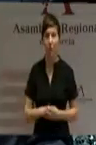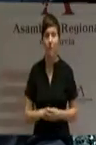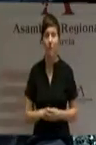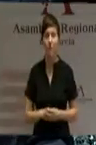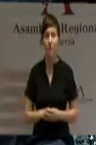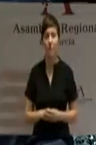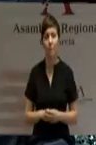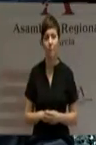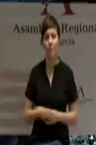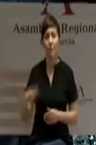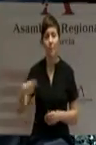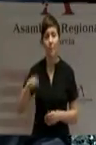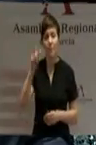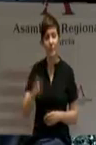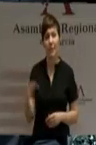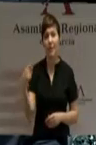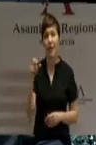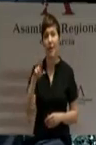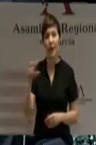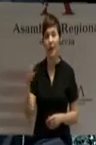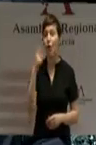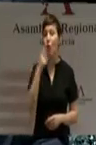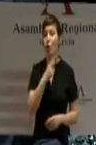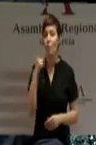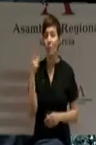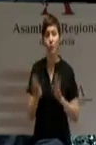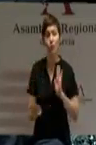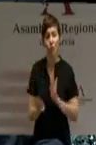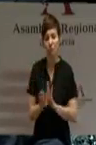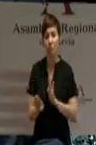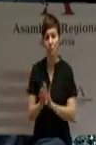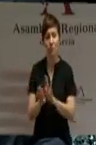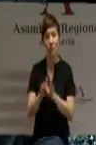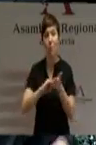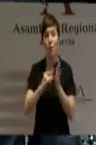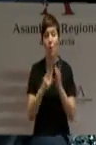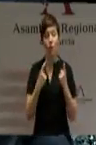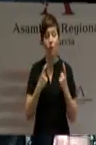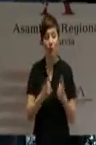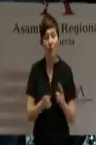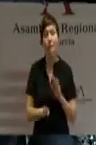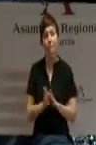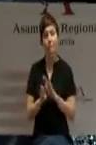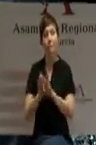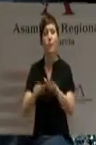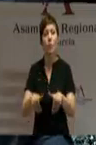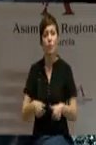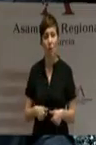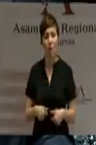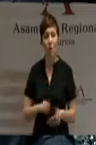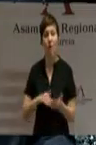El presidente Garre se ha comprometido a seguir adelante con los proyectos pendientes y seguirá avanzando para que los lorquinos